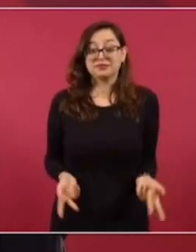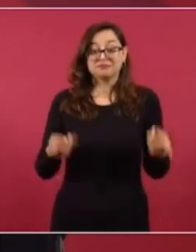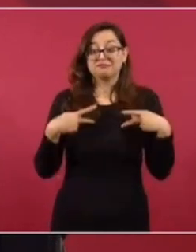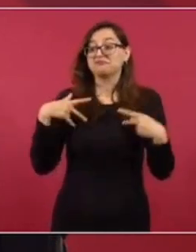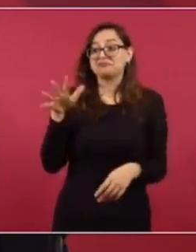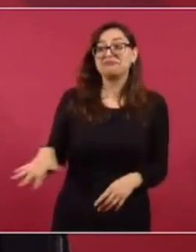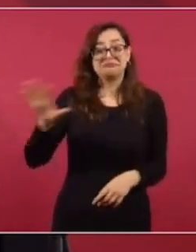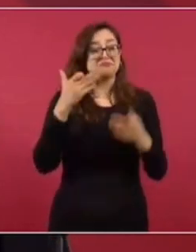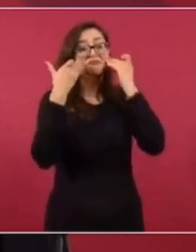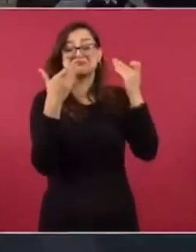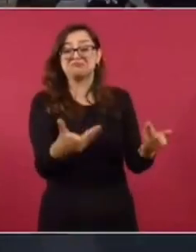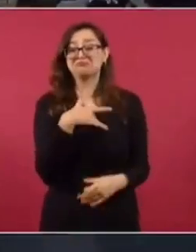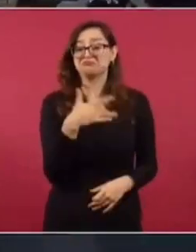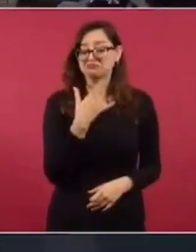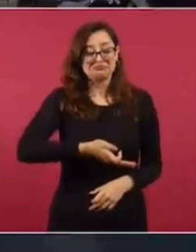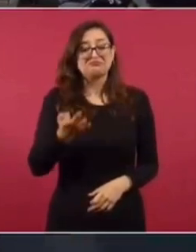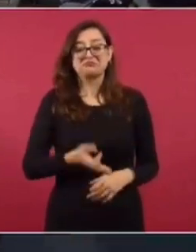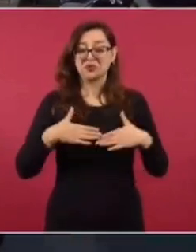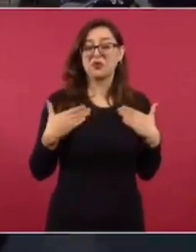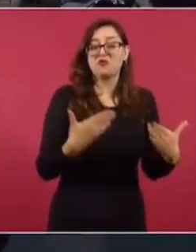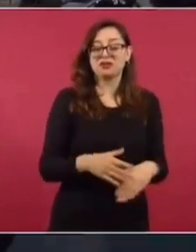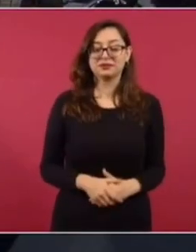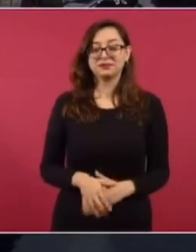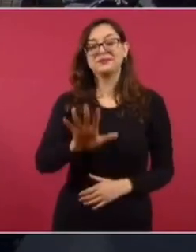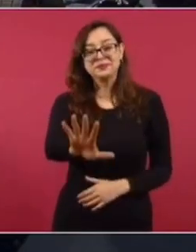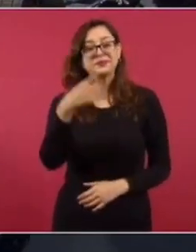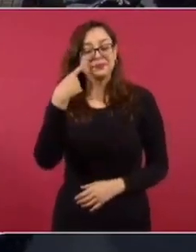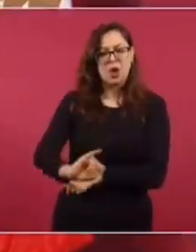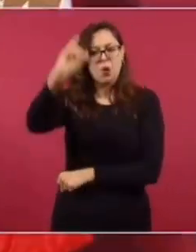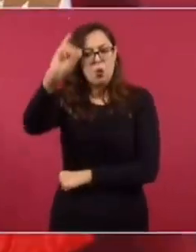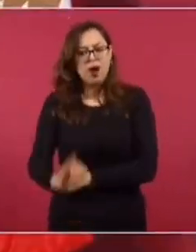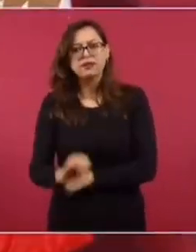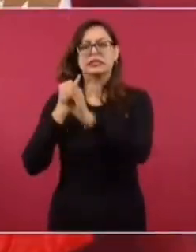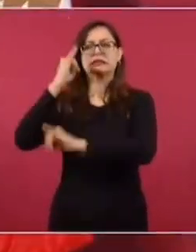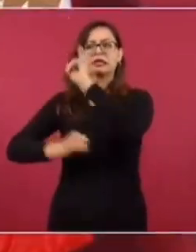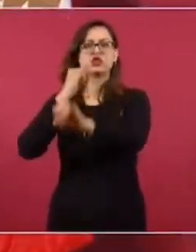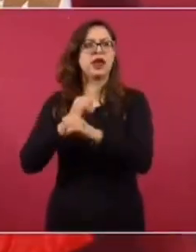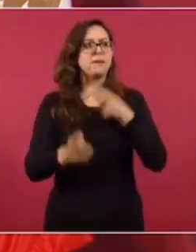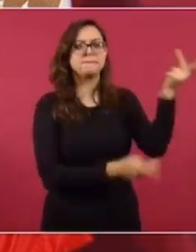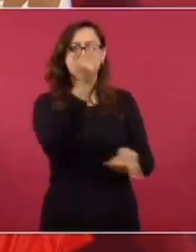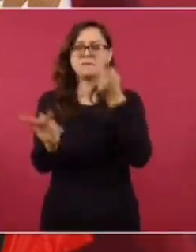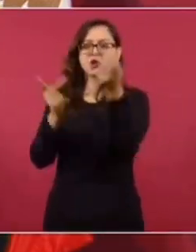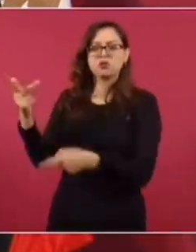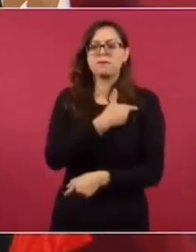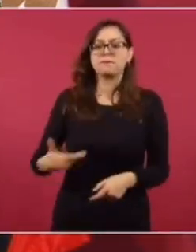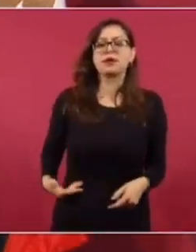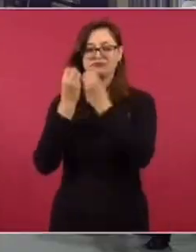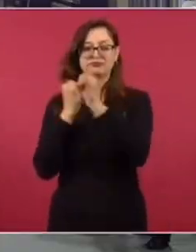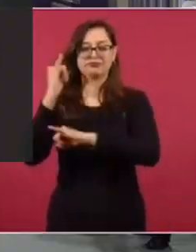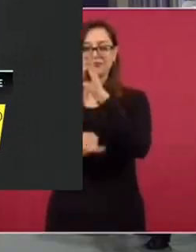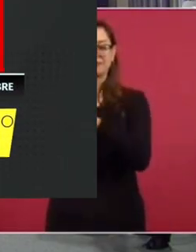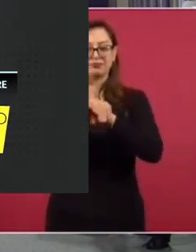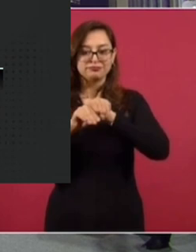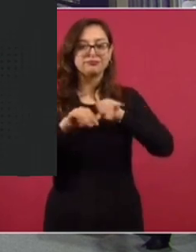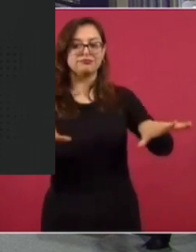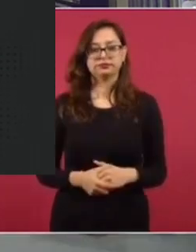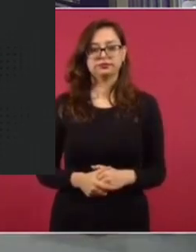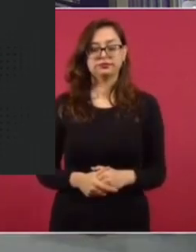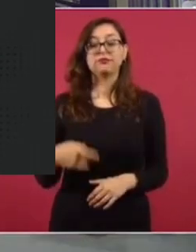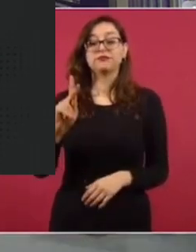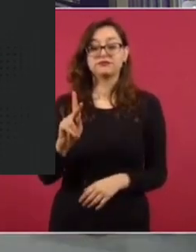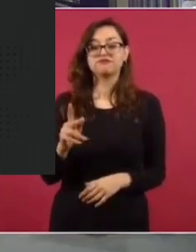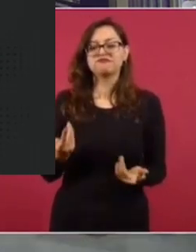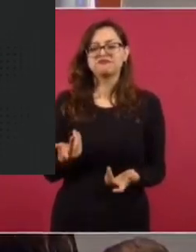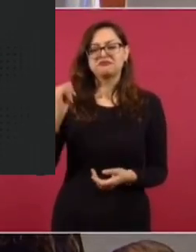así lo siente, así lo ve. Les voy a mostrar la encuesta de hoy. Voy a tirar aceite. Figue Modia de arriba.